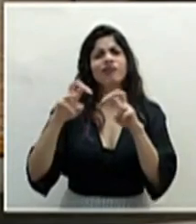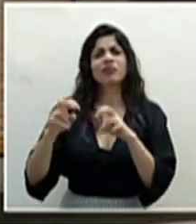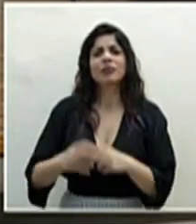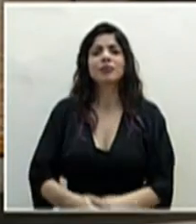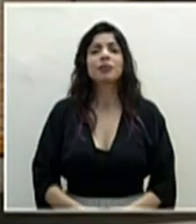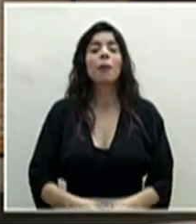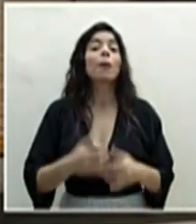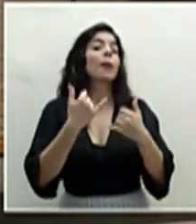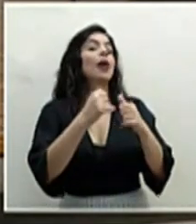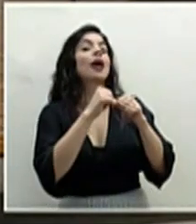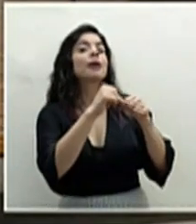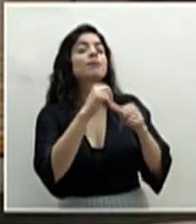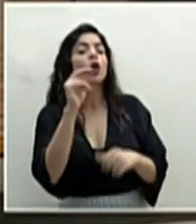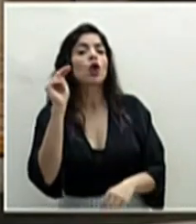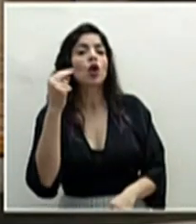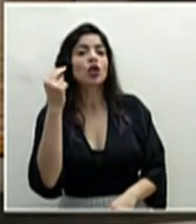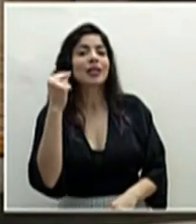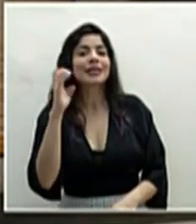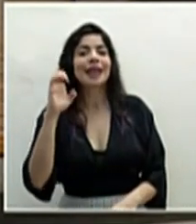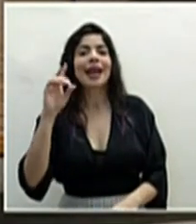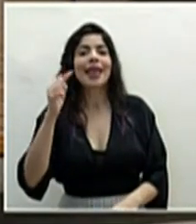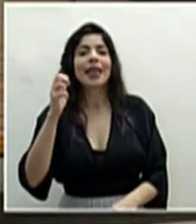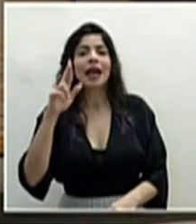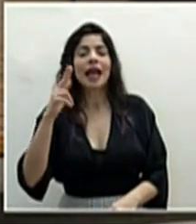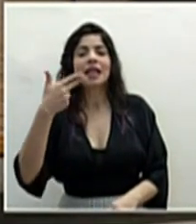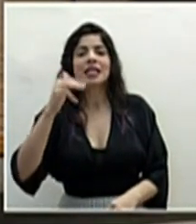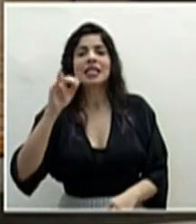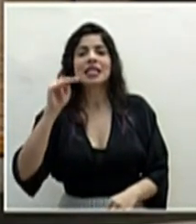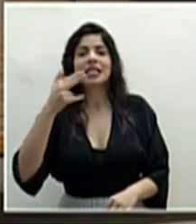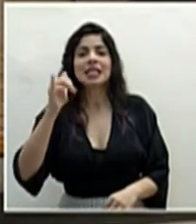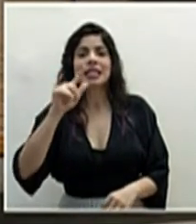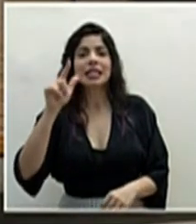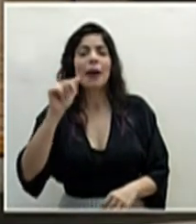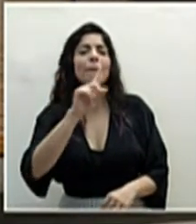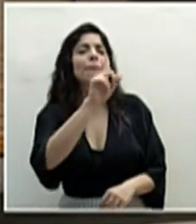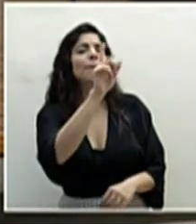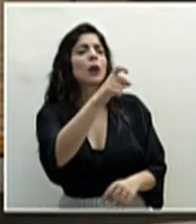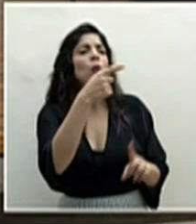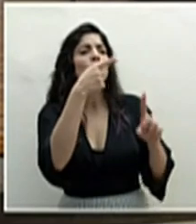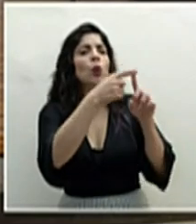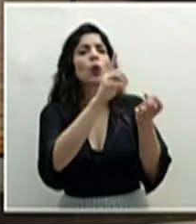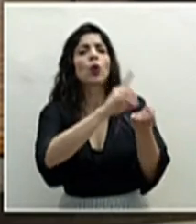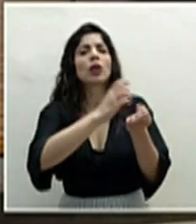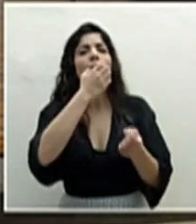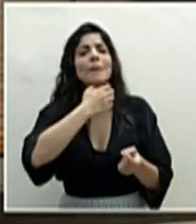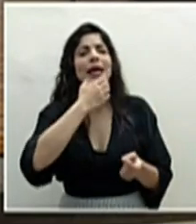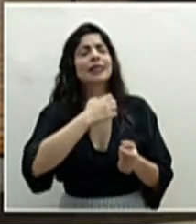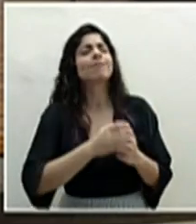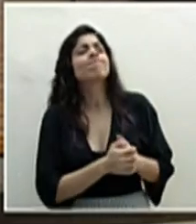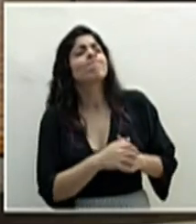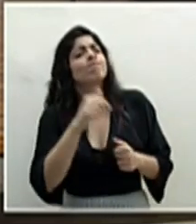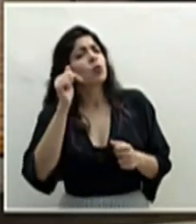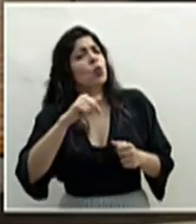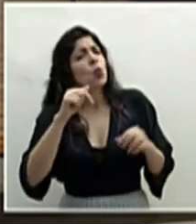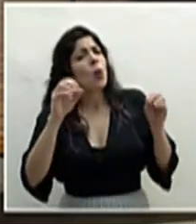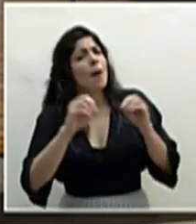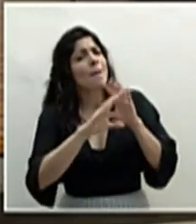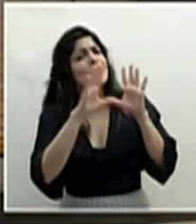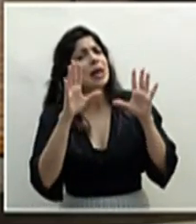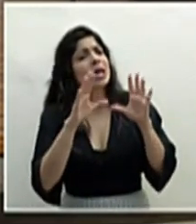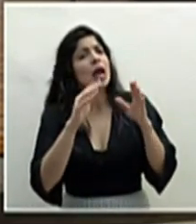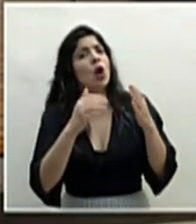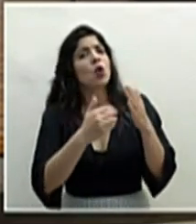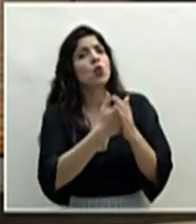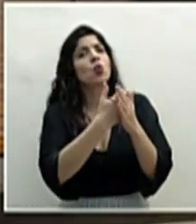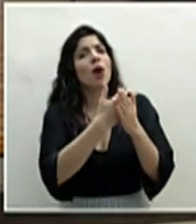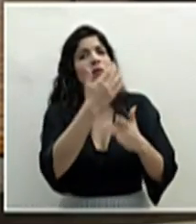Comenzamos con noticias. Edgar Chinchilla, quien consulta para el doctor Macaya. Esta mañana se traslada un